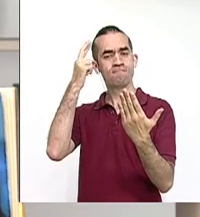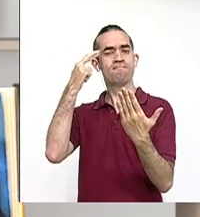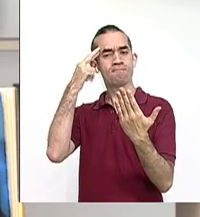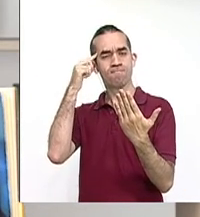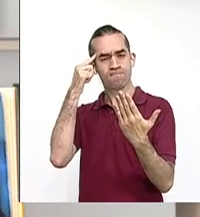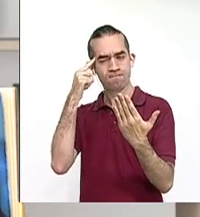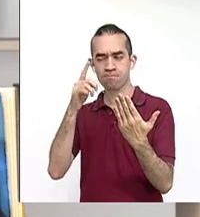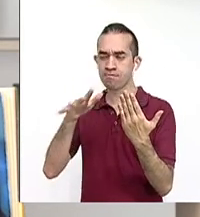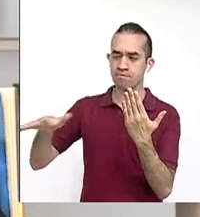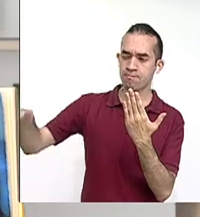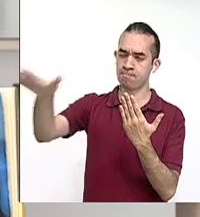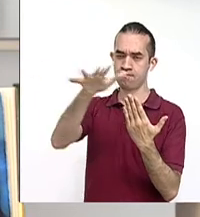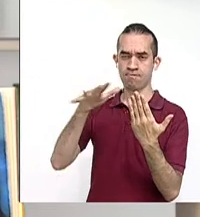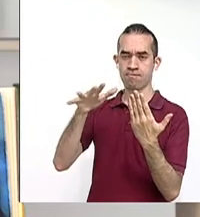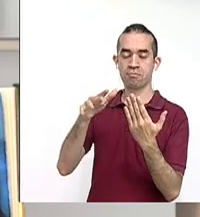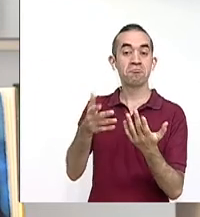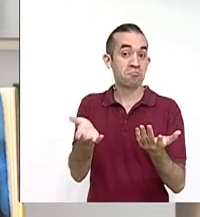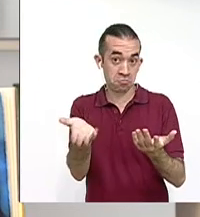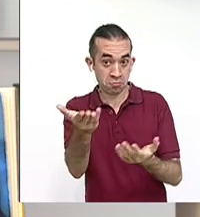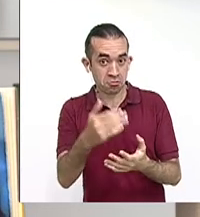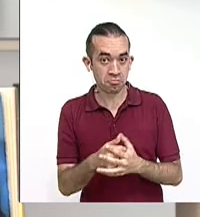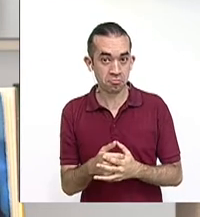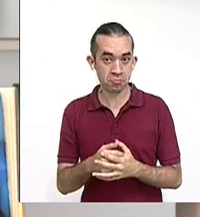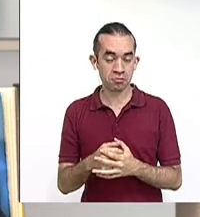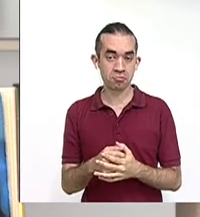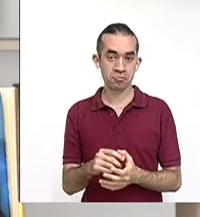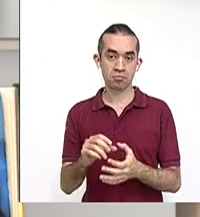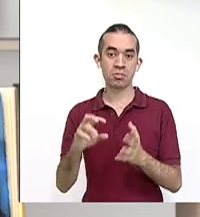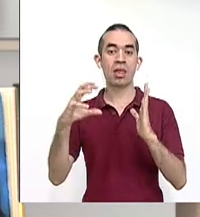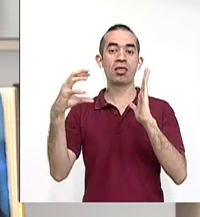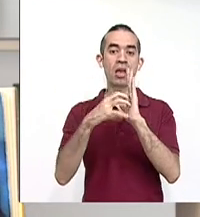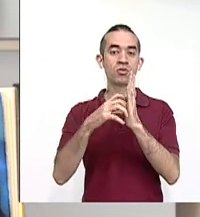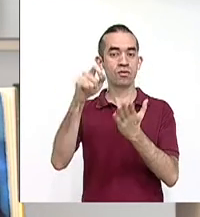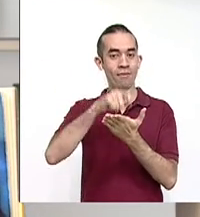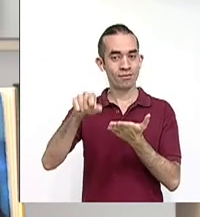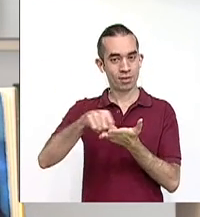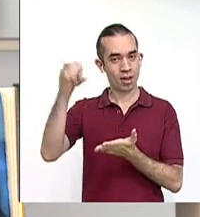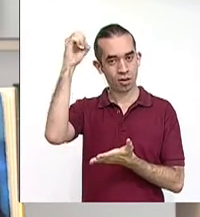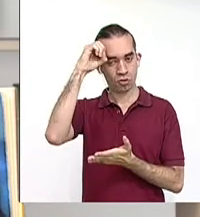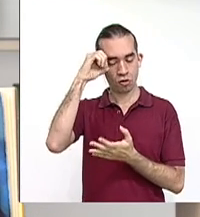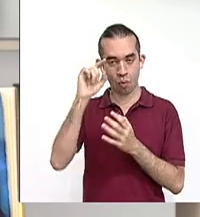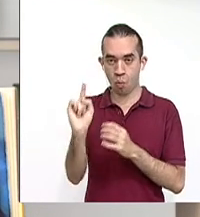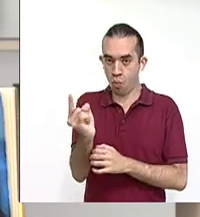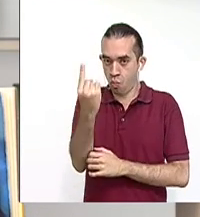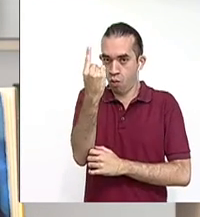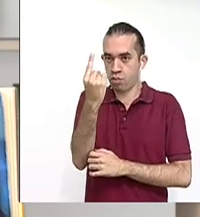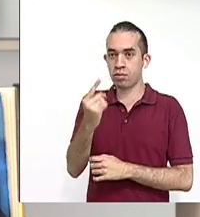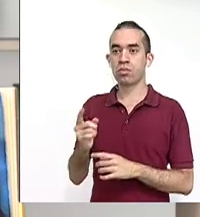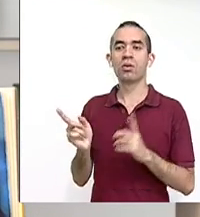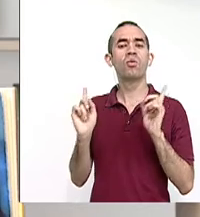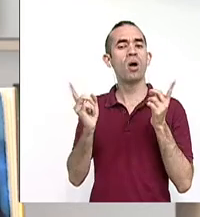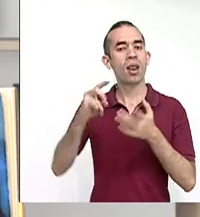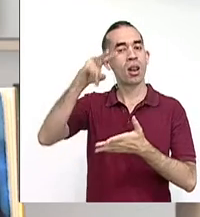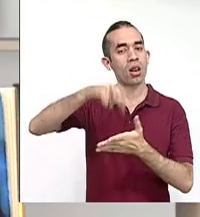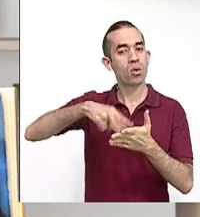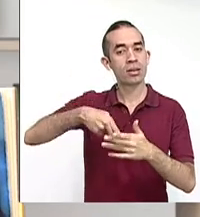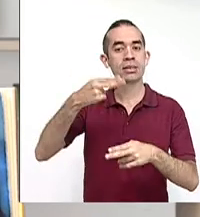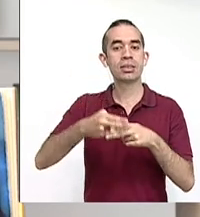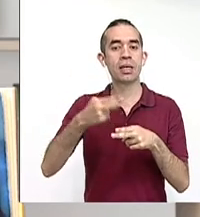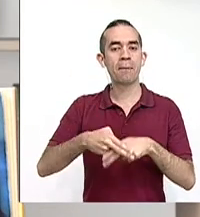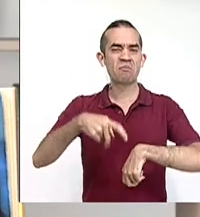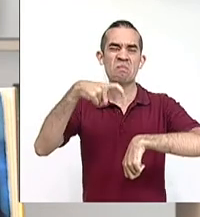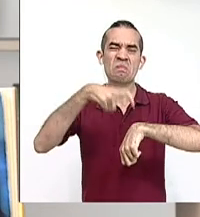los invito hoy, a que reflexionemos sobre un texto ensayístico en particular, sobre la lectura, qué hora es.